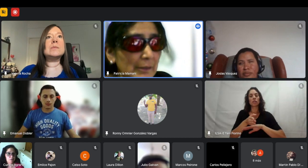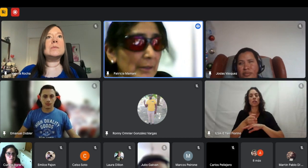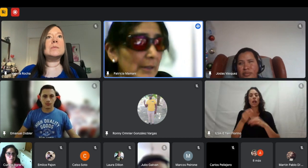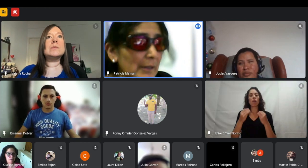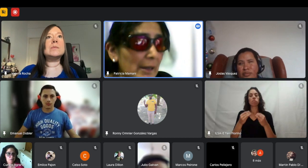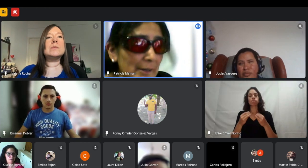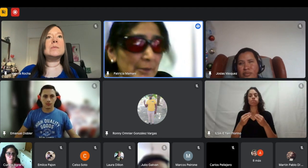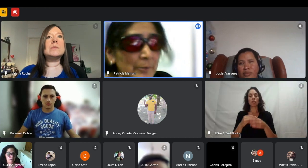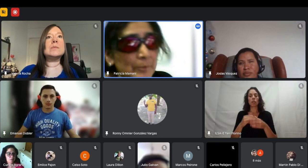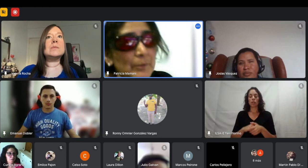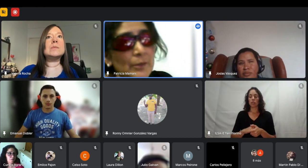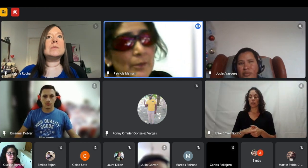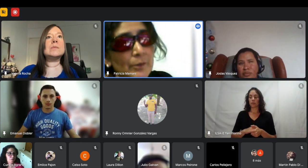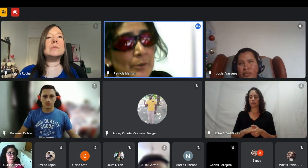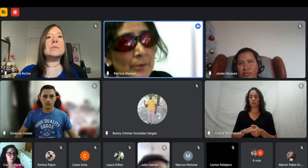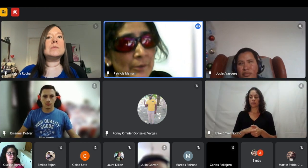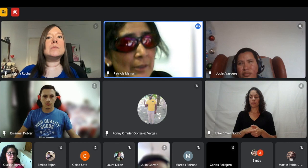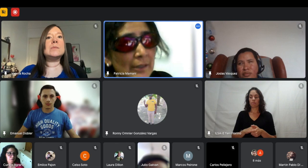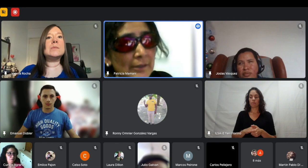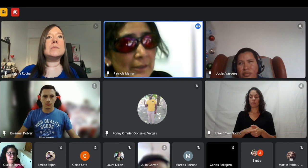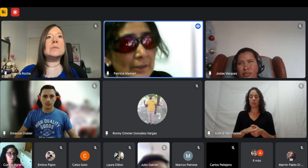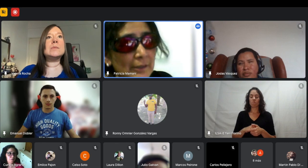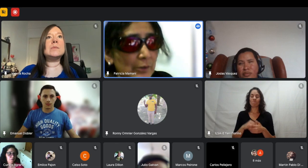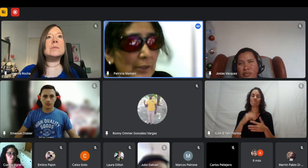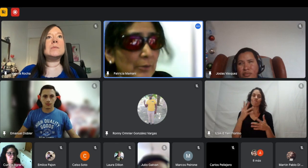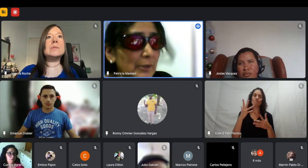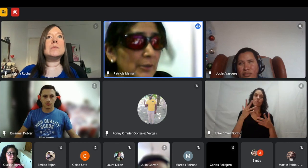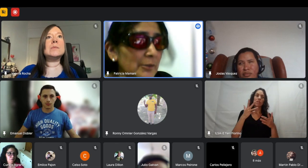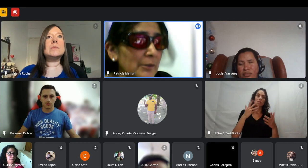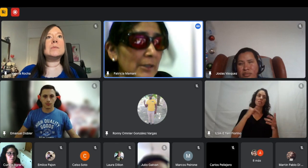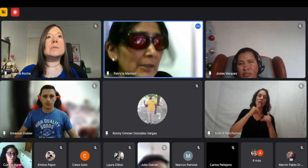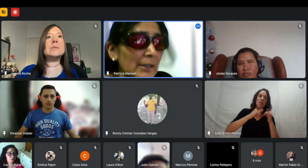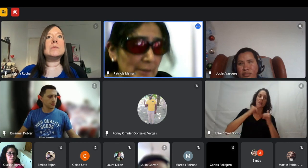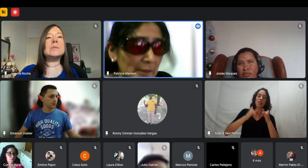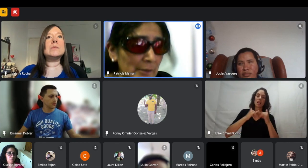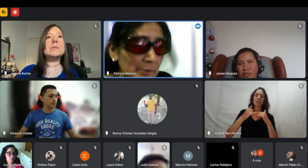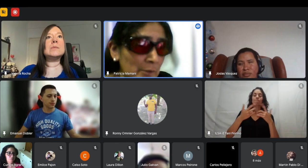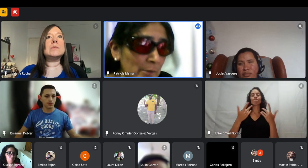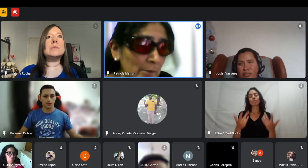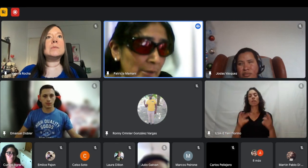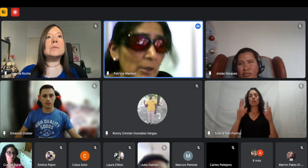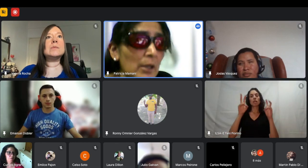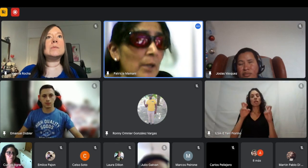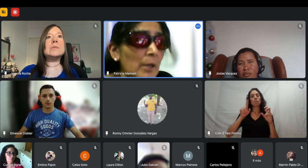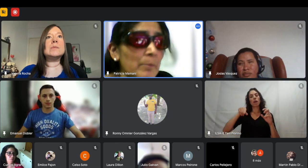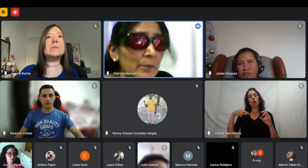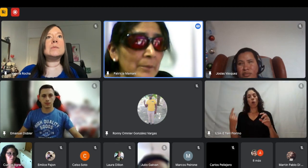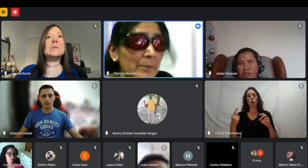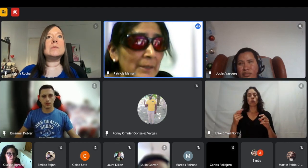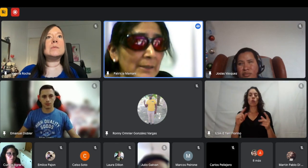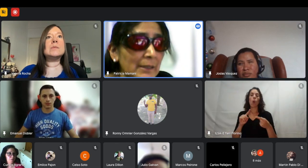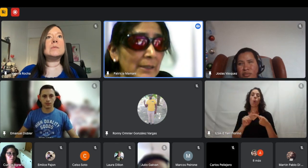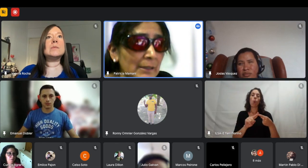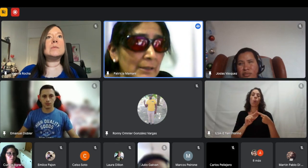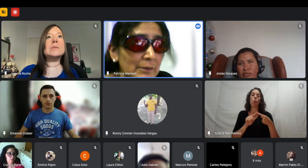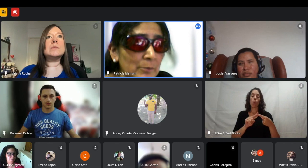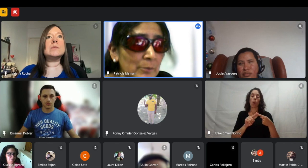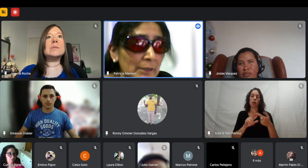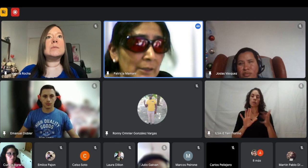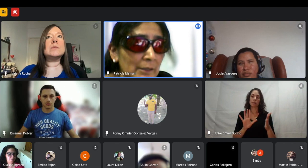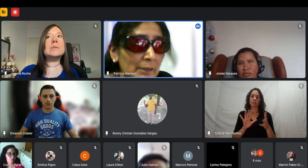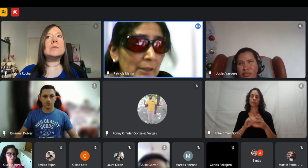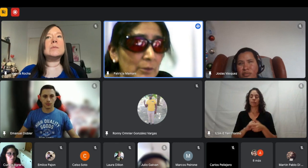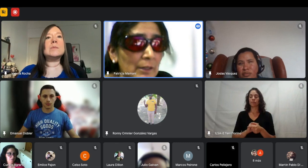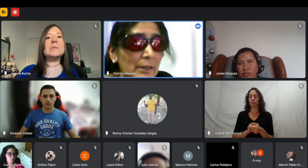se habla ¿no? pero bueno ahí ya es otra cuestión de llegar a un acuerdo pero me parece que es